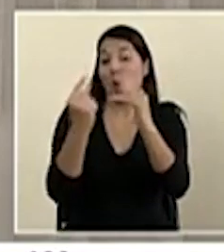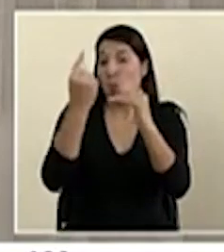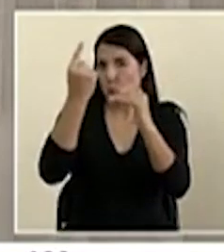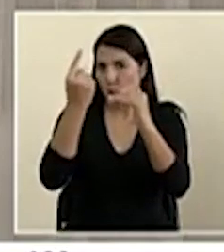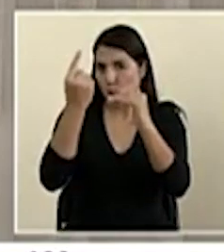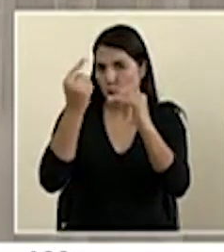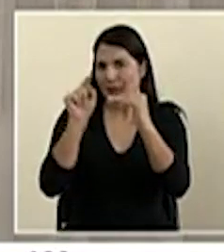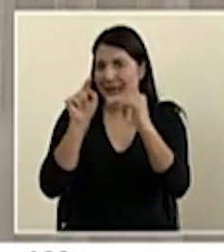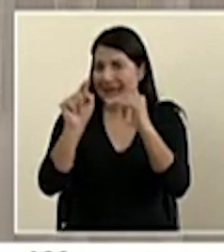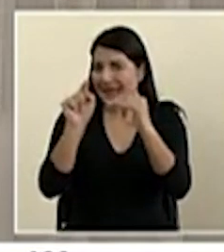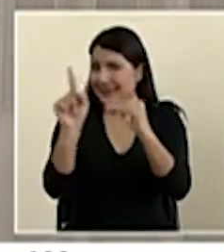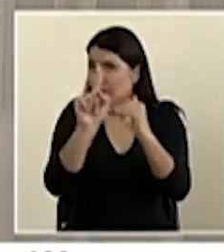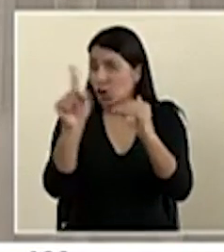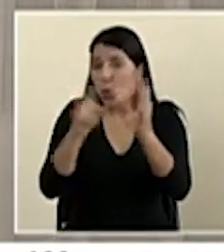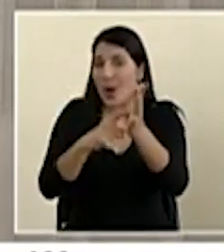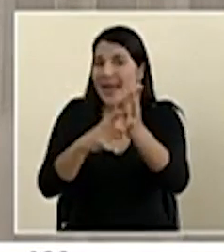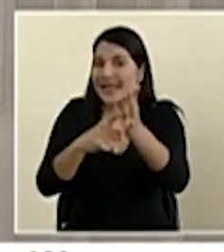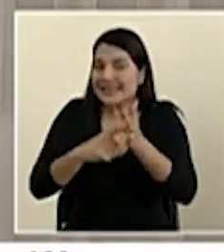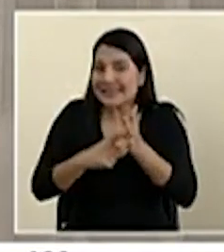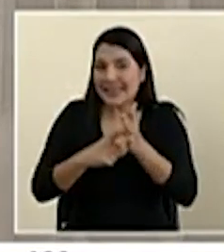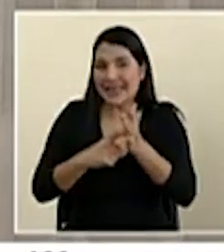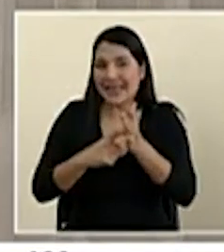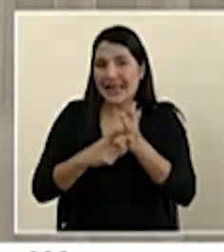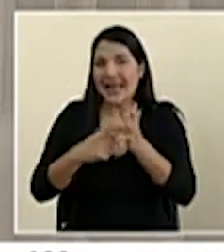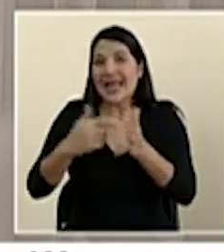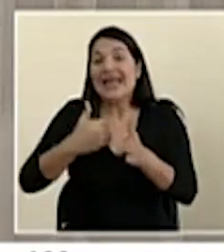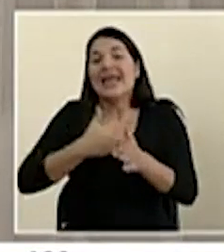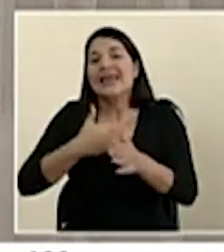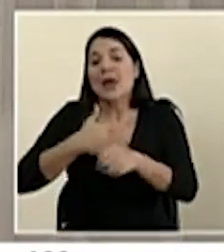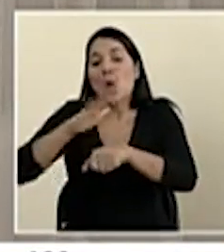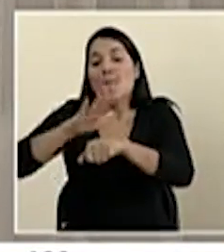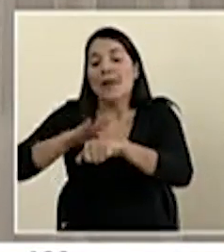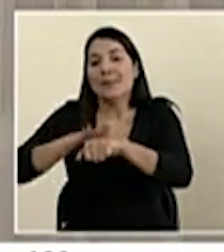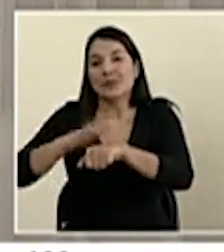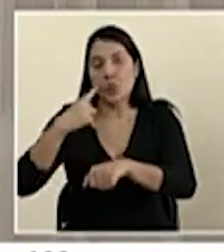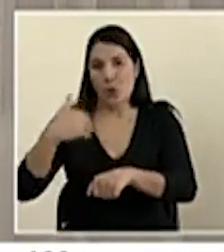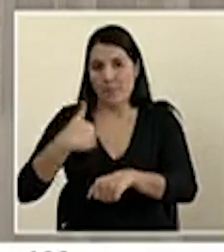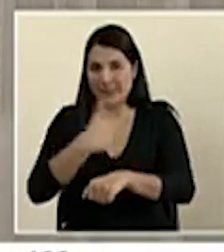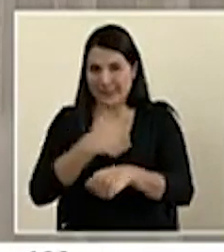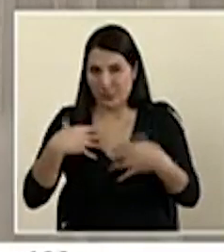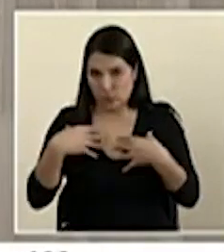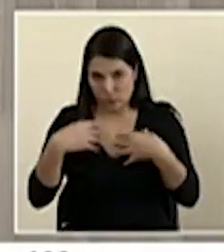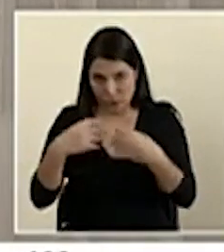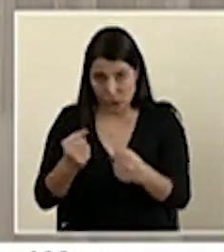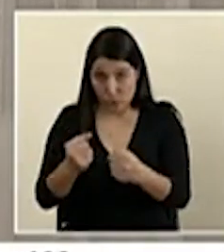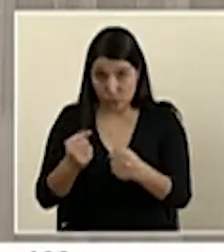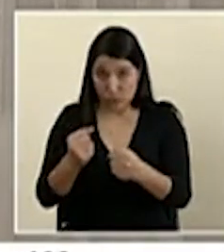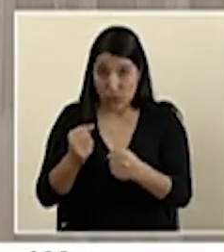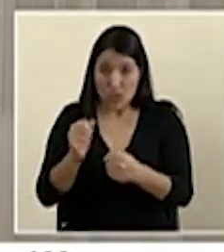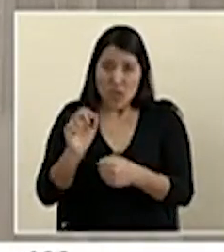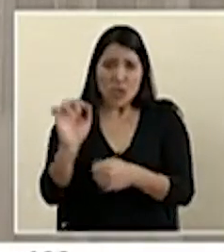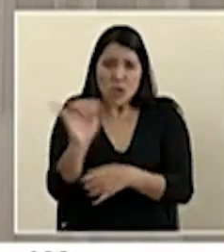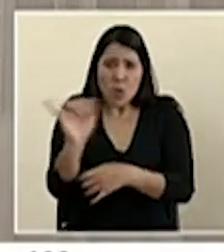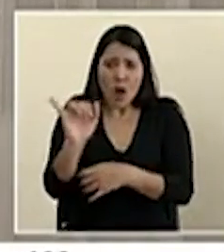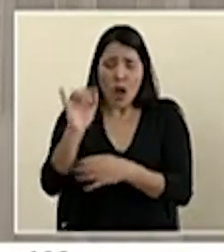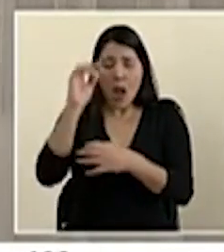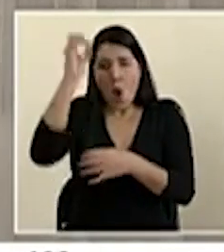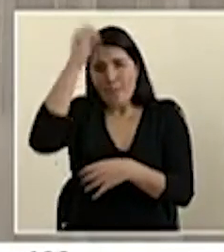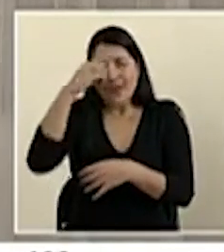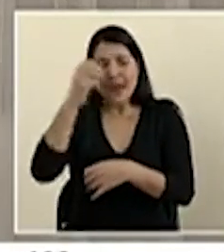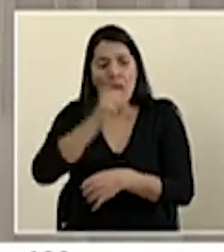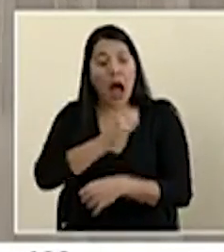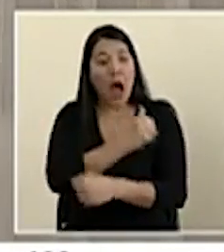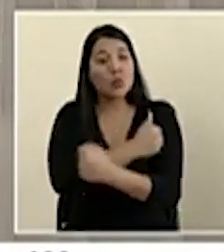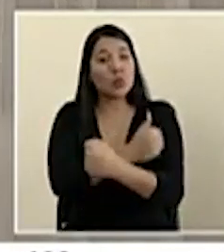no exige que tengan un registro específico a nivel sanitario. Así lo maneja autoridades incluso a nivel internacional. Entonces,